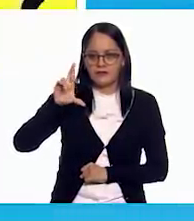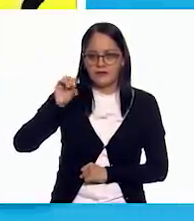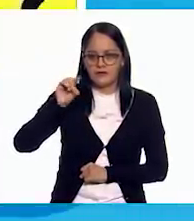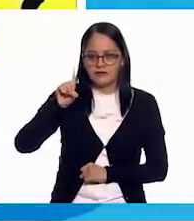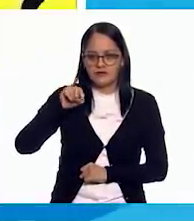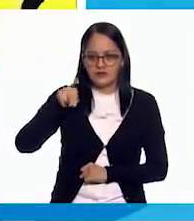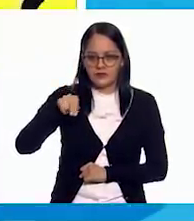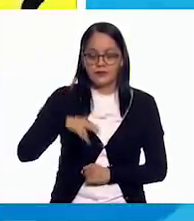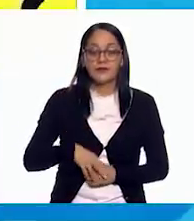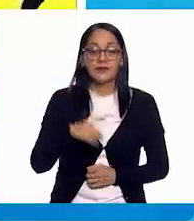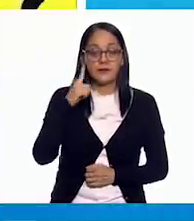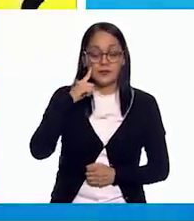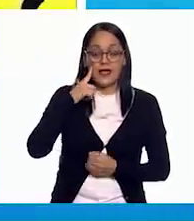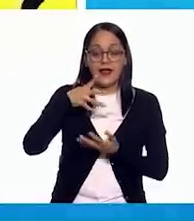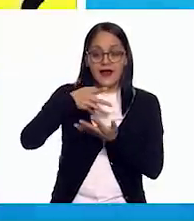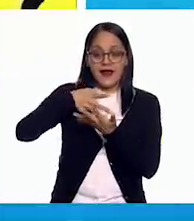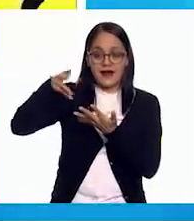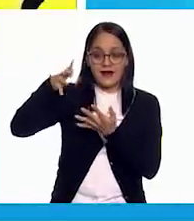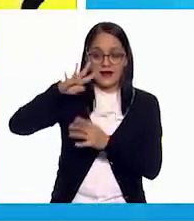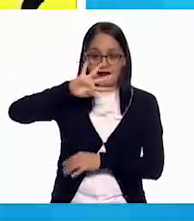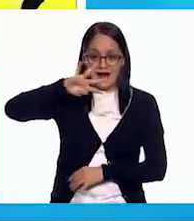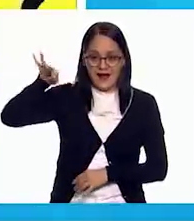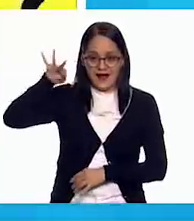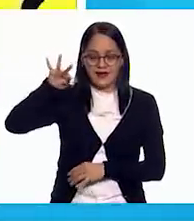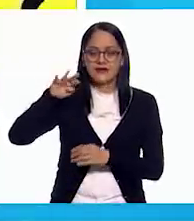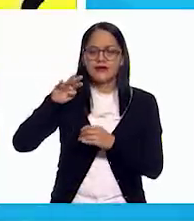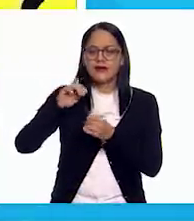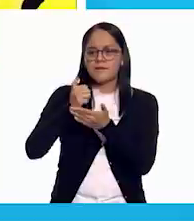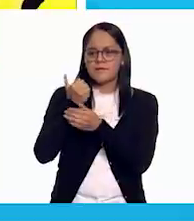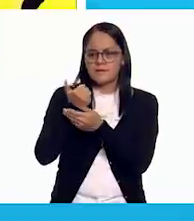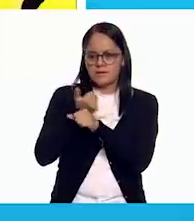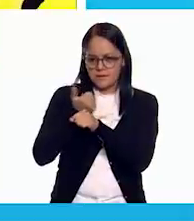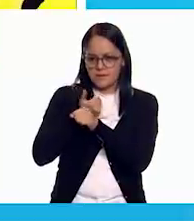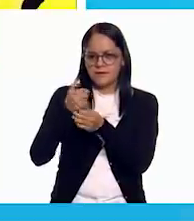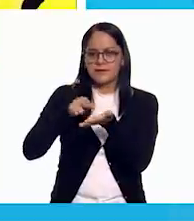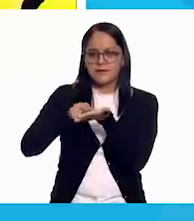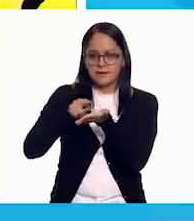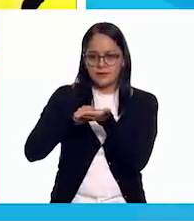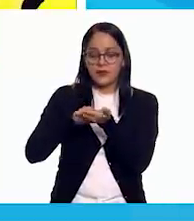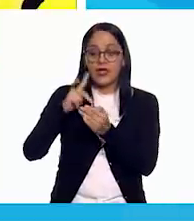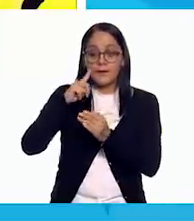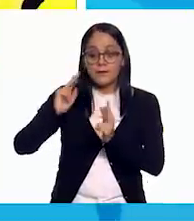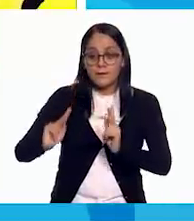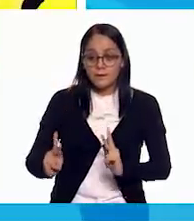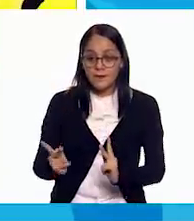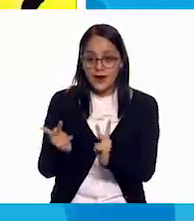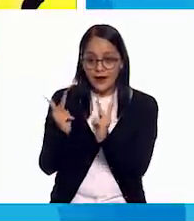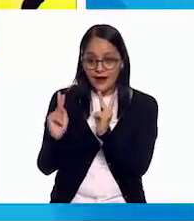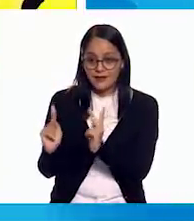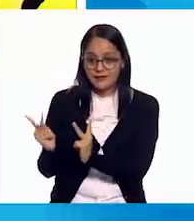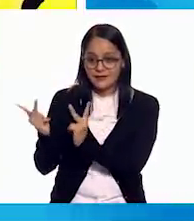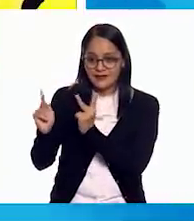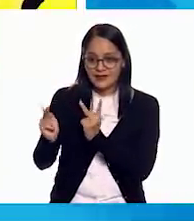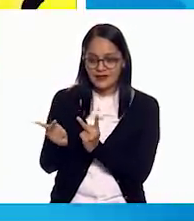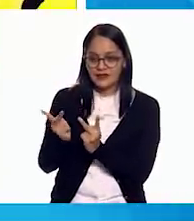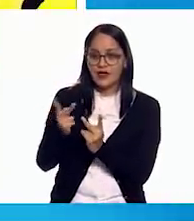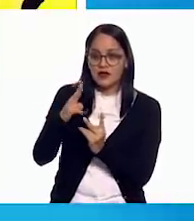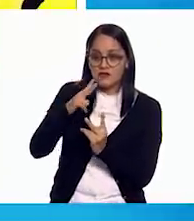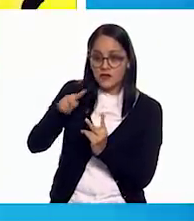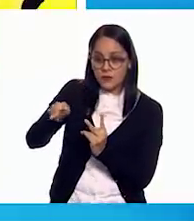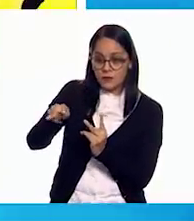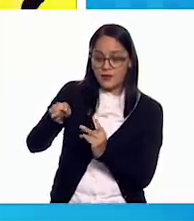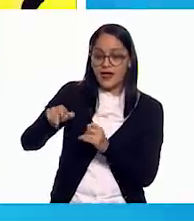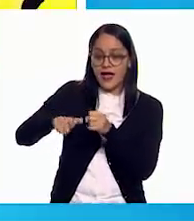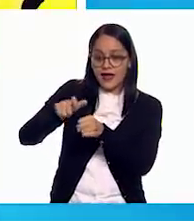Mis rayas amarillas y negras se ven entre árboles y hierbas. ¿Qué será? Mis